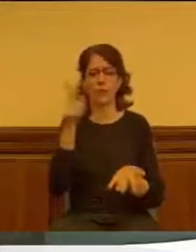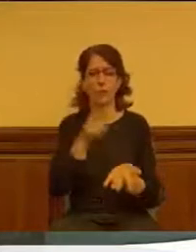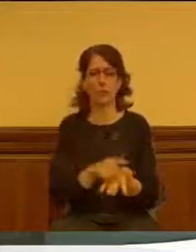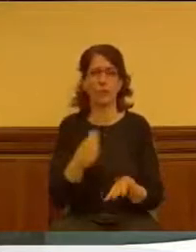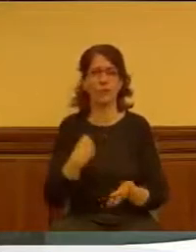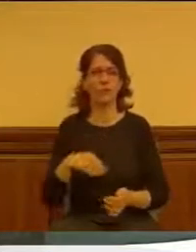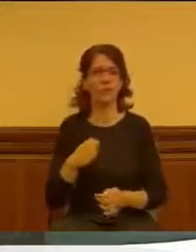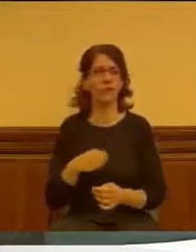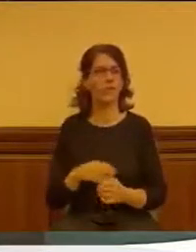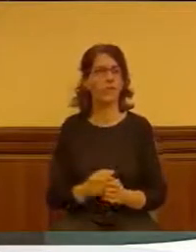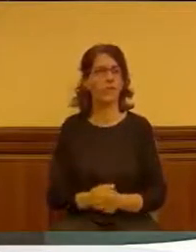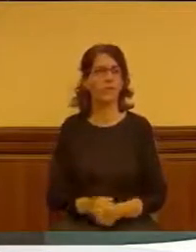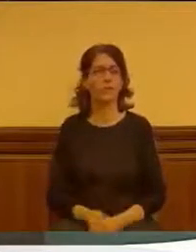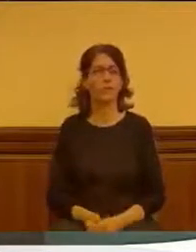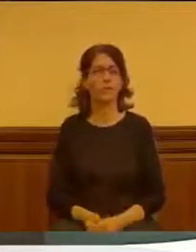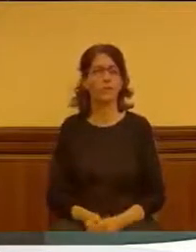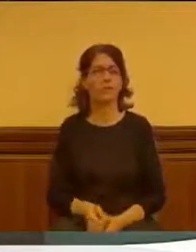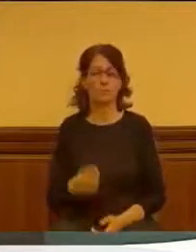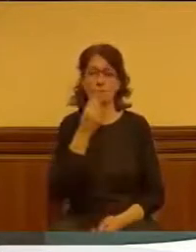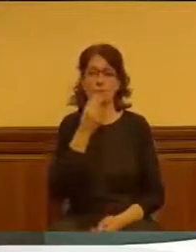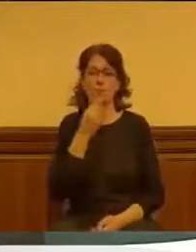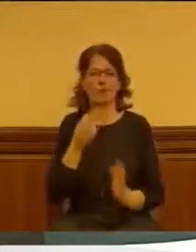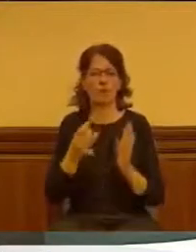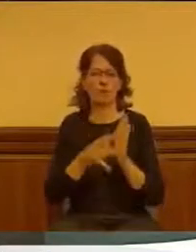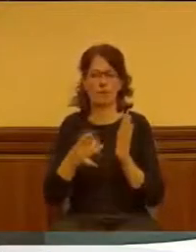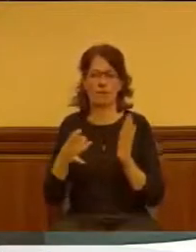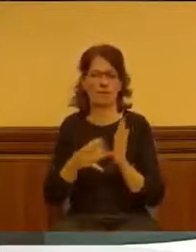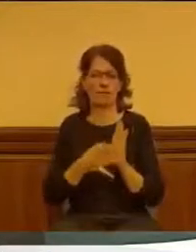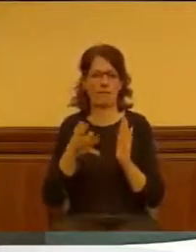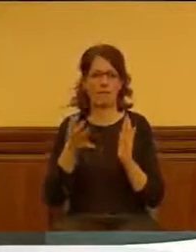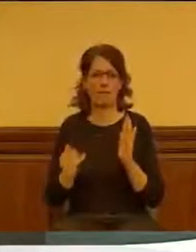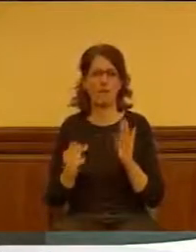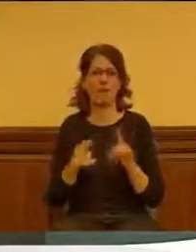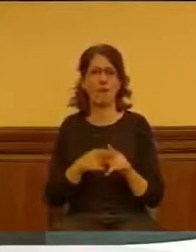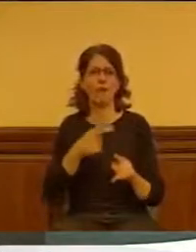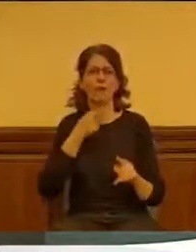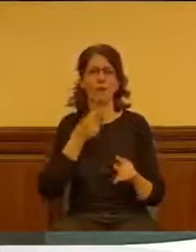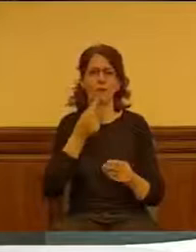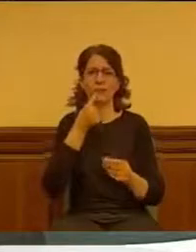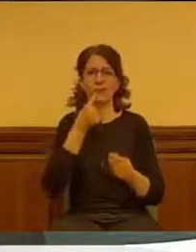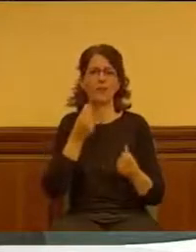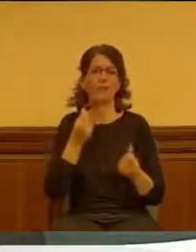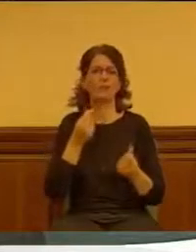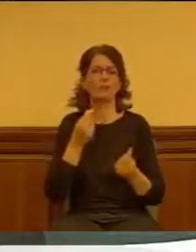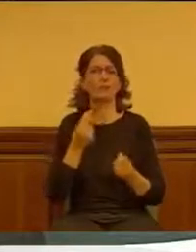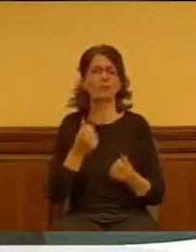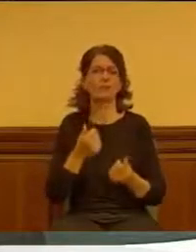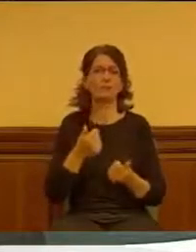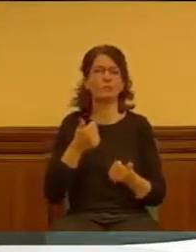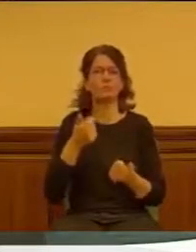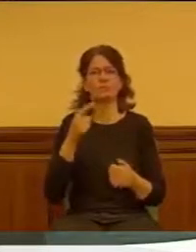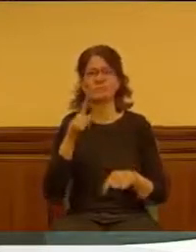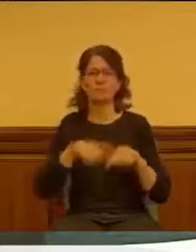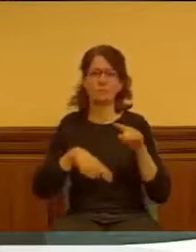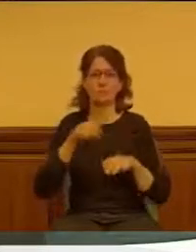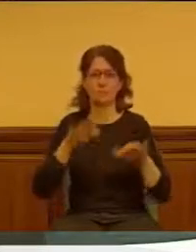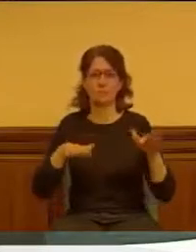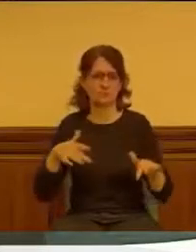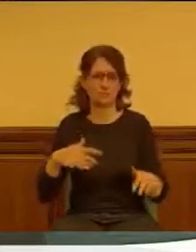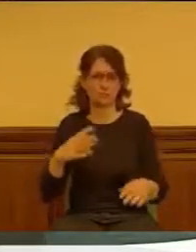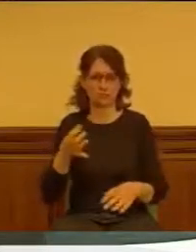absolutamente digna esa comida y de calidad. ¿Que guste más o menos? Pues, claro que sí, pues estoy en ello.